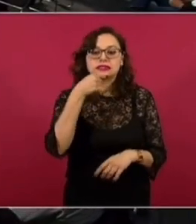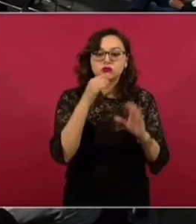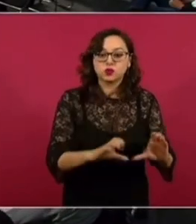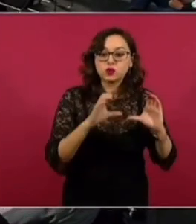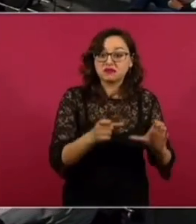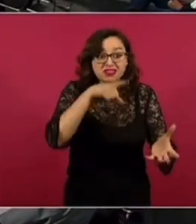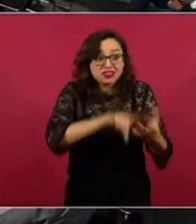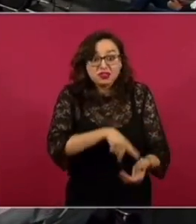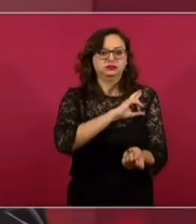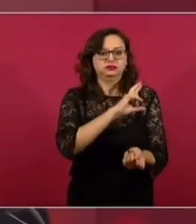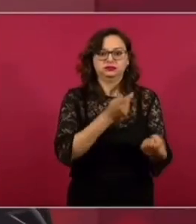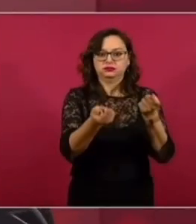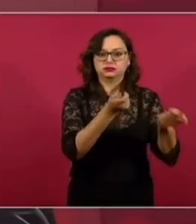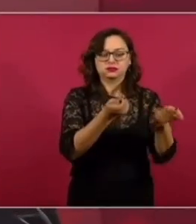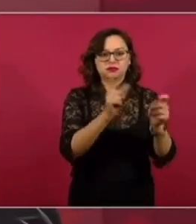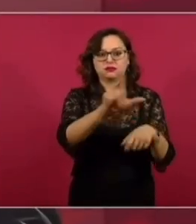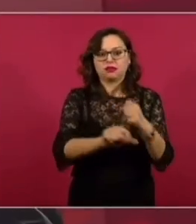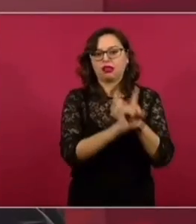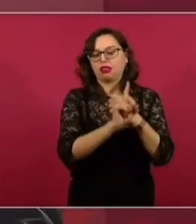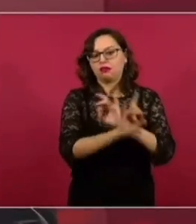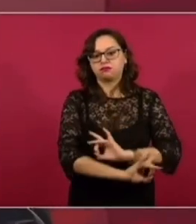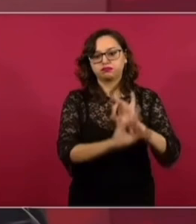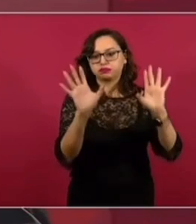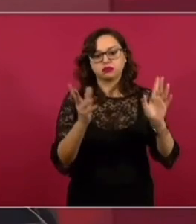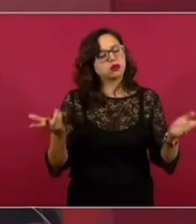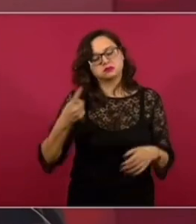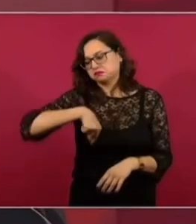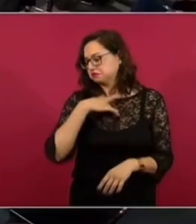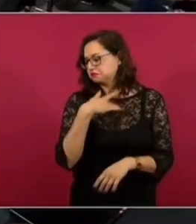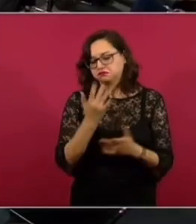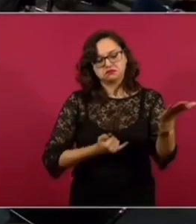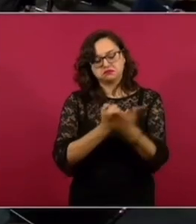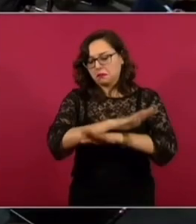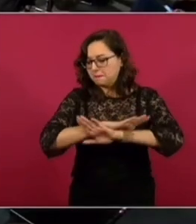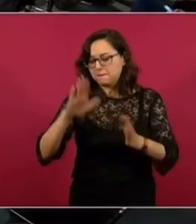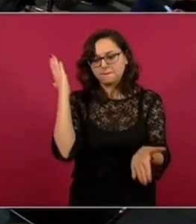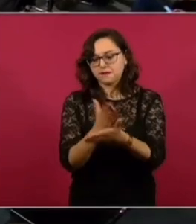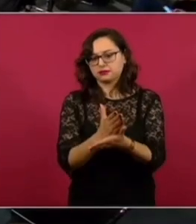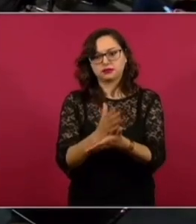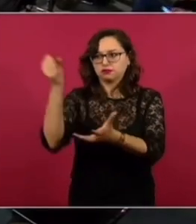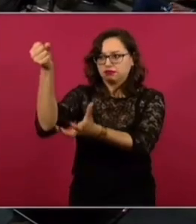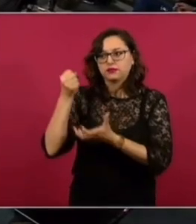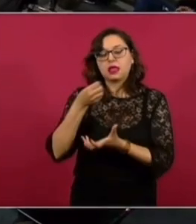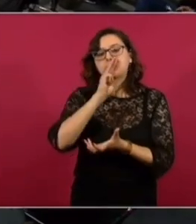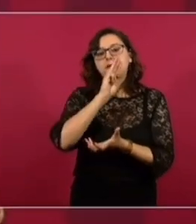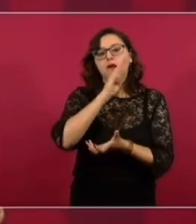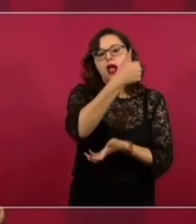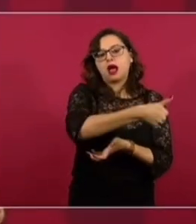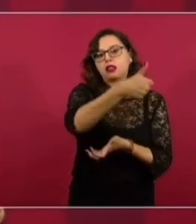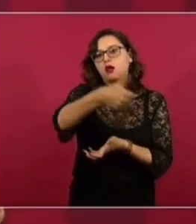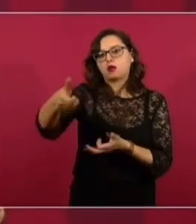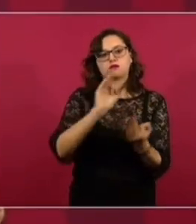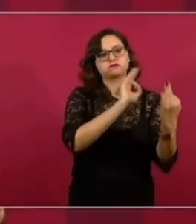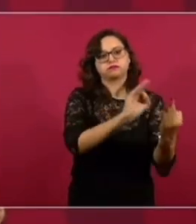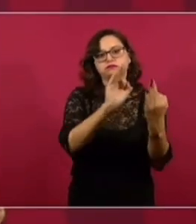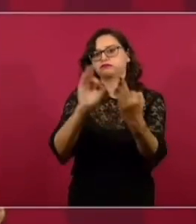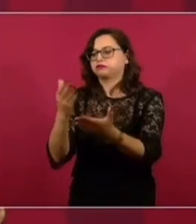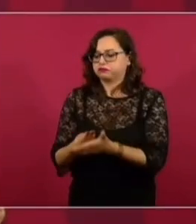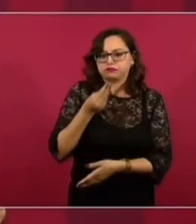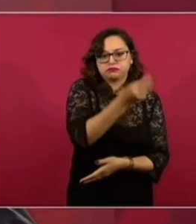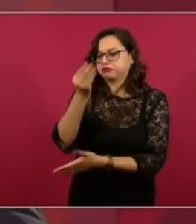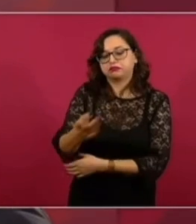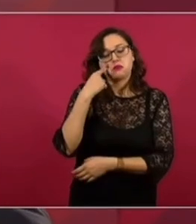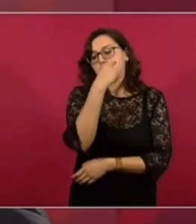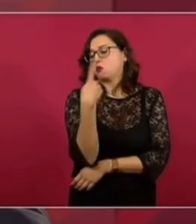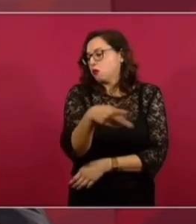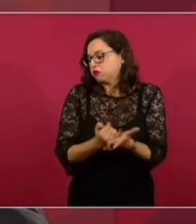sin seguridad. Entonces, ¿qué dijimos? Le vamos a entregar a las madres estos apoyos y que ellas decidan qué